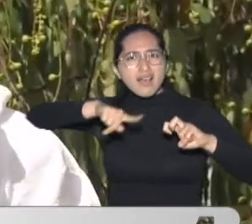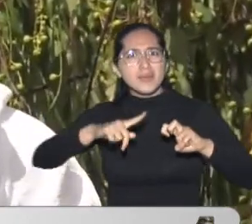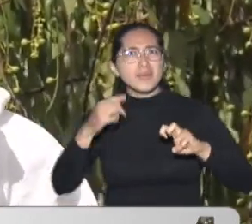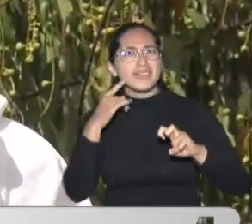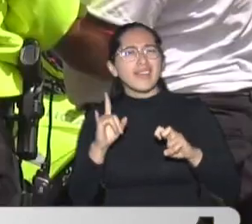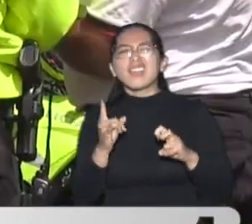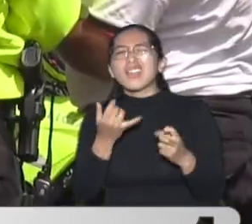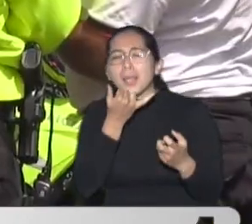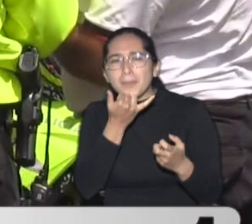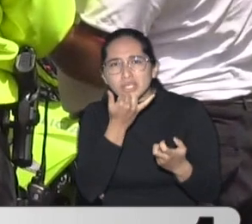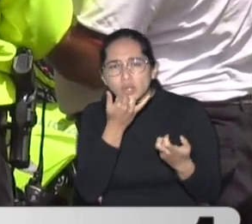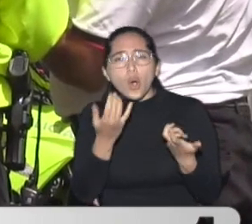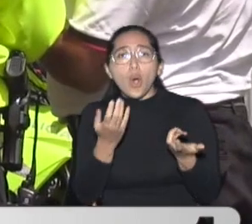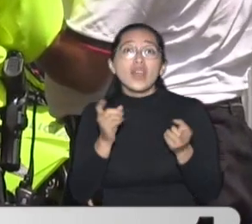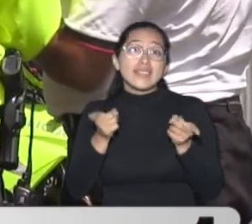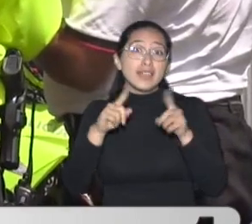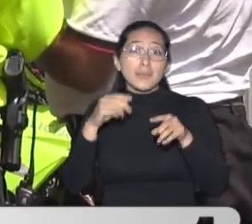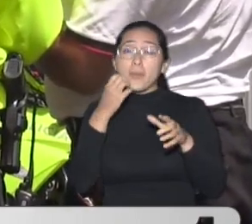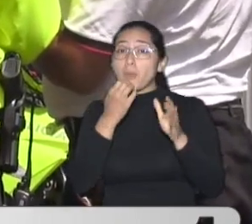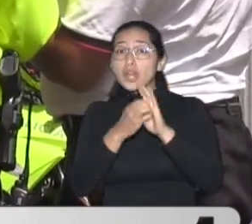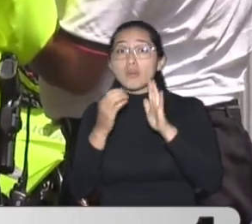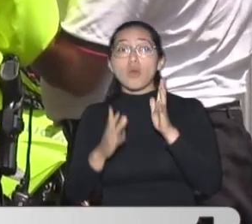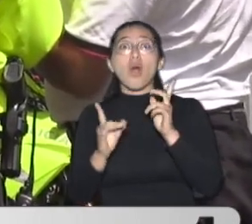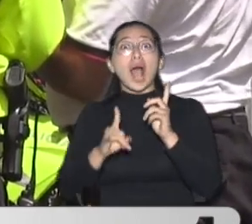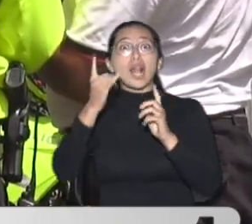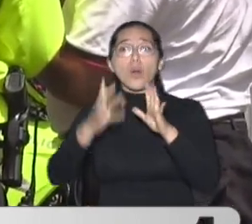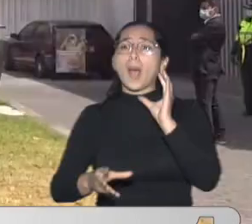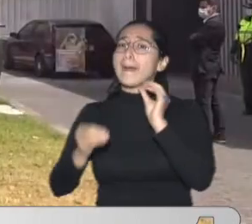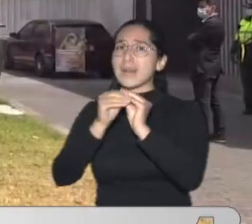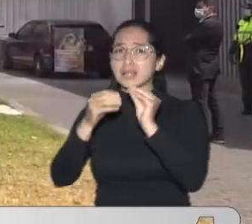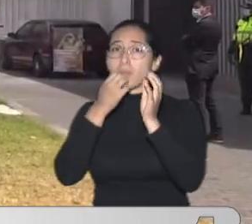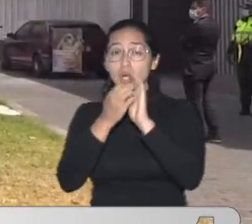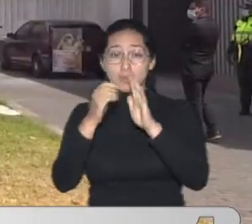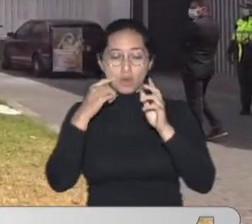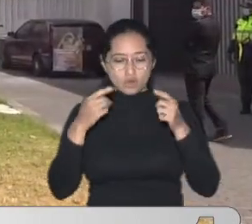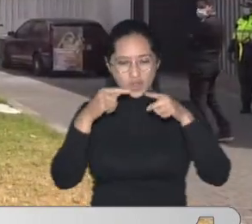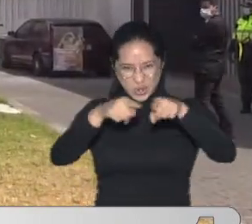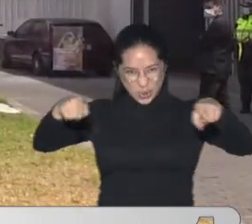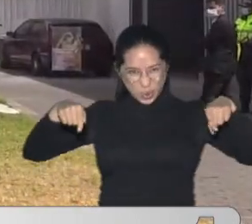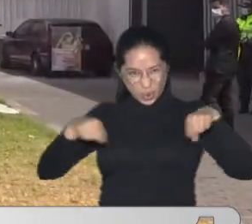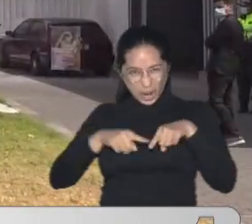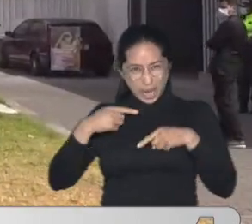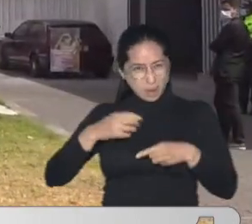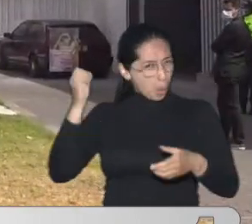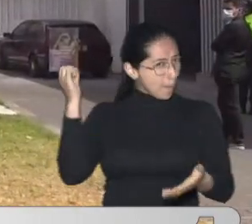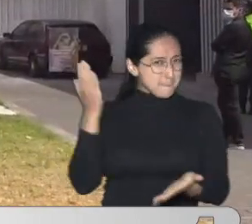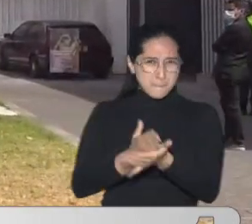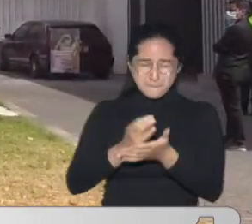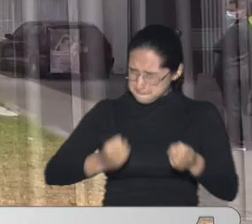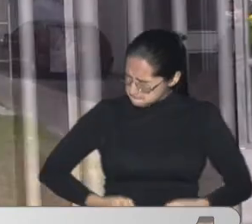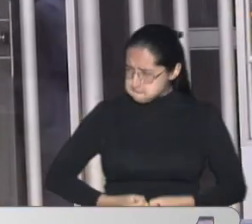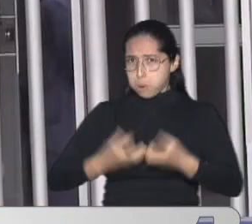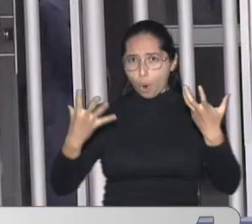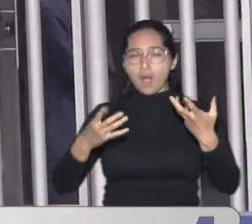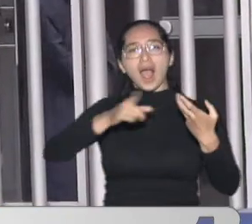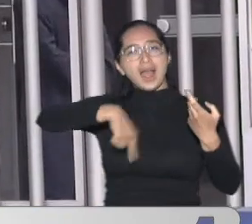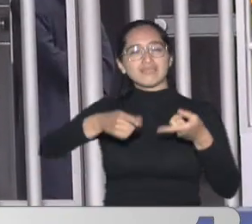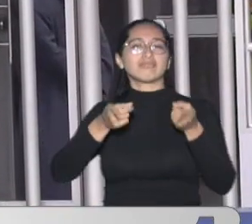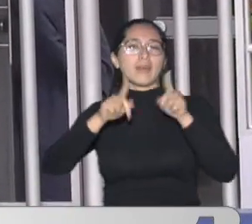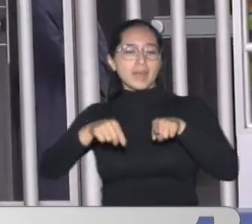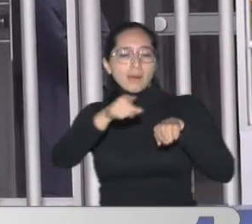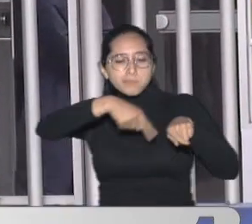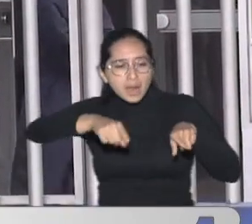hayan, para verificar que no hayan más fisuras en la infraestructura Y por supuesto que no hayan más personas heridas Hasta el momento